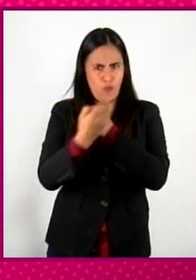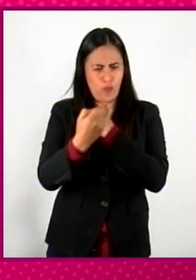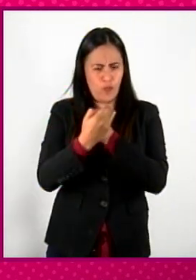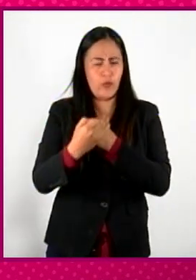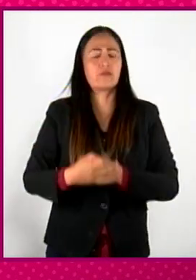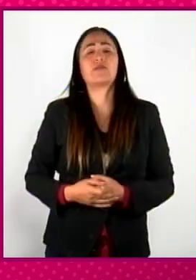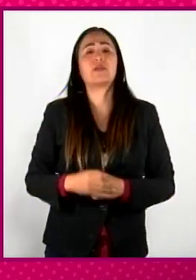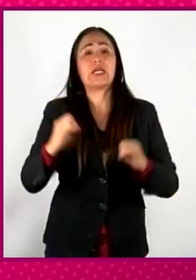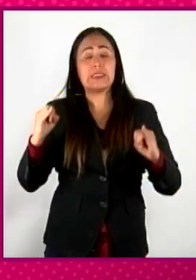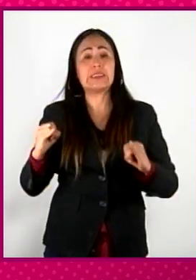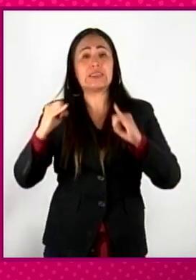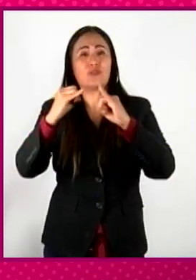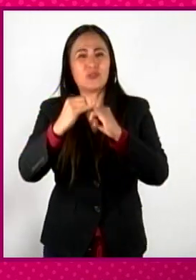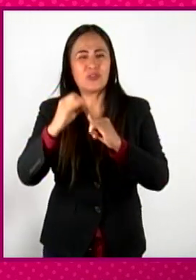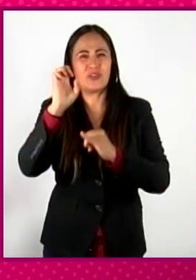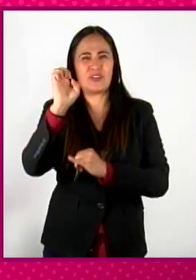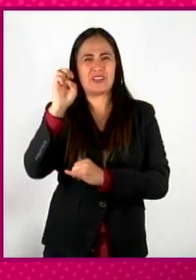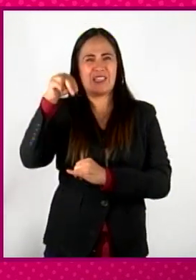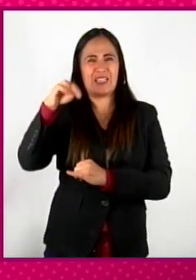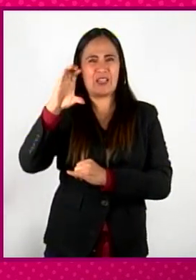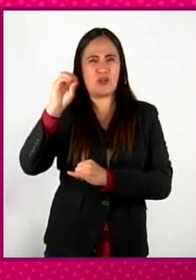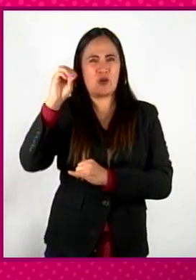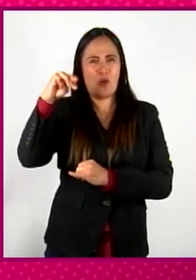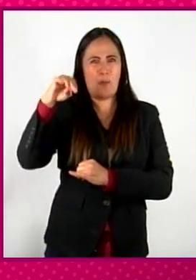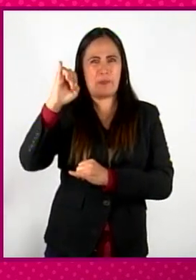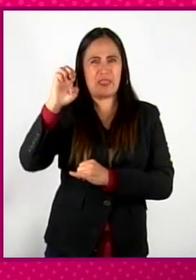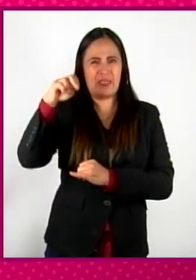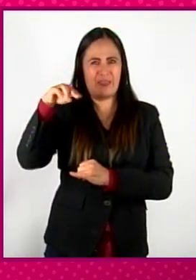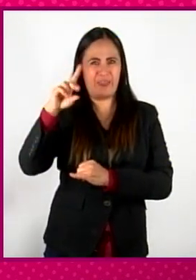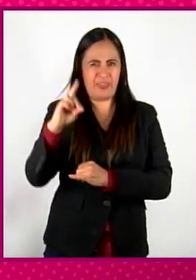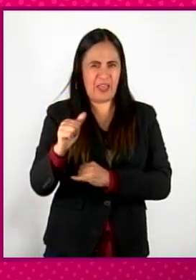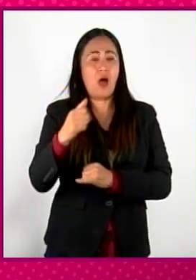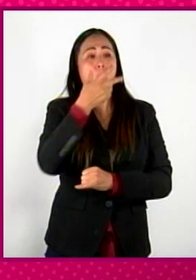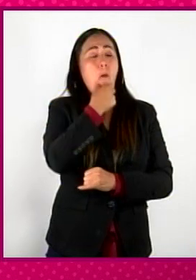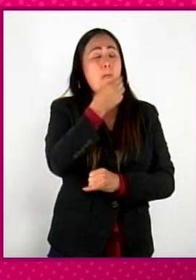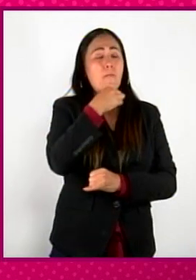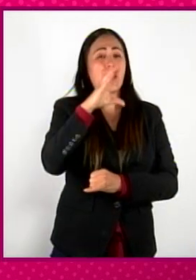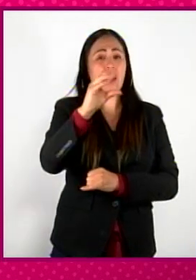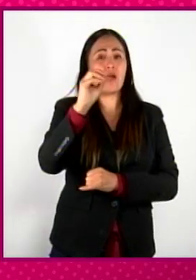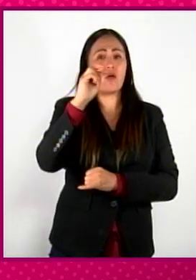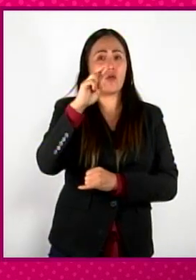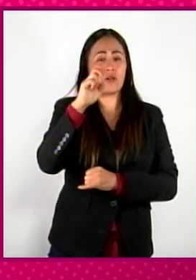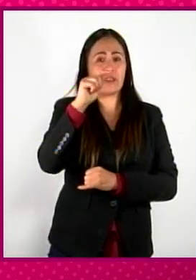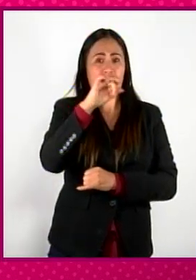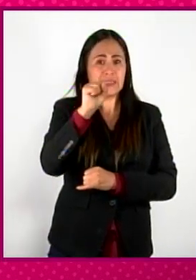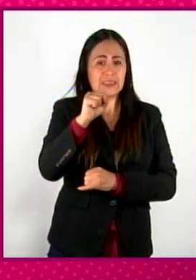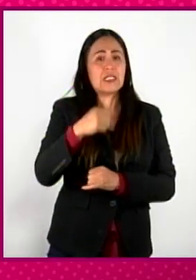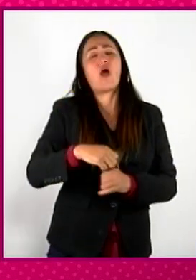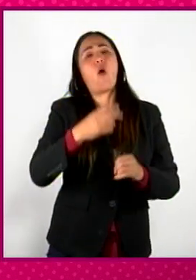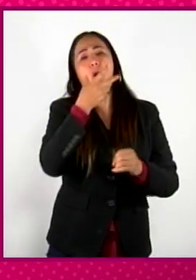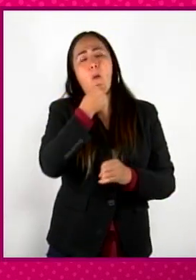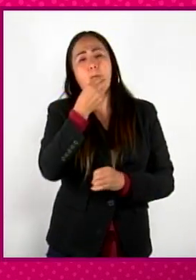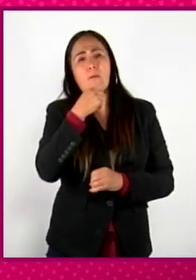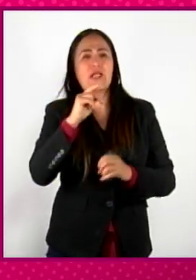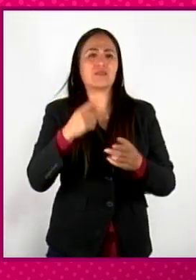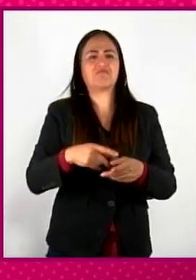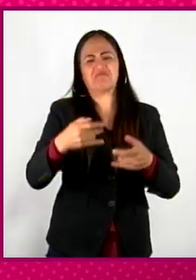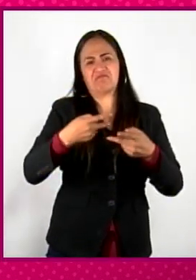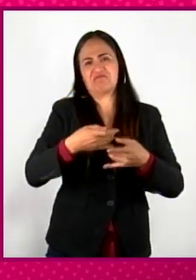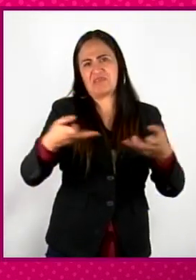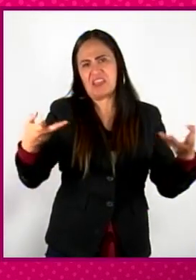institución que se creó en los primeros años donde Cortés, digamos, que premió a sus hombres con tierras y una dotación de